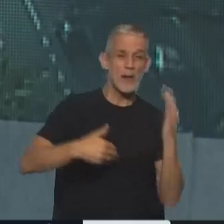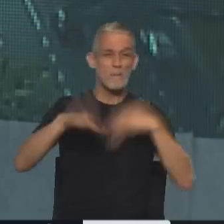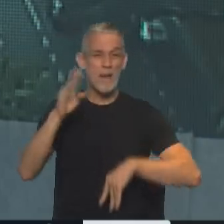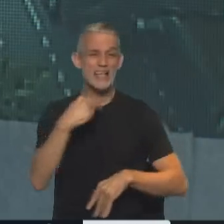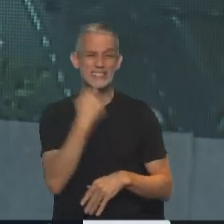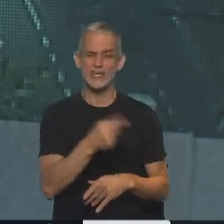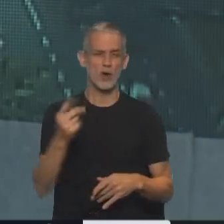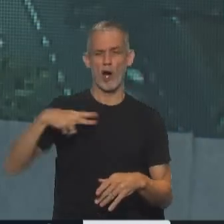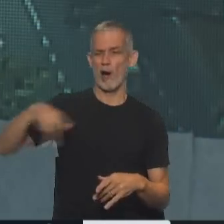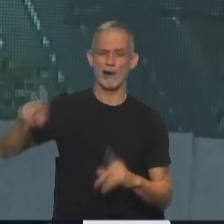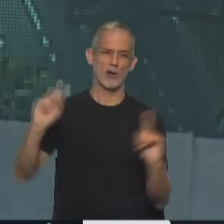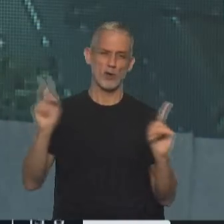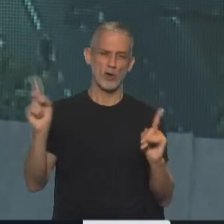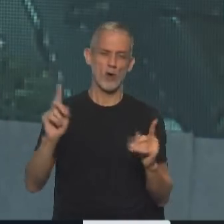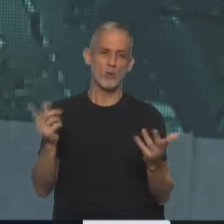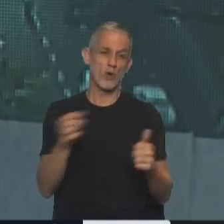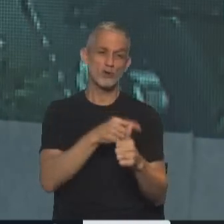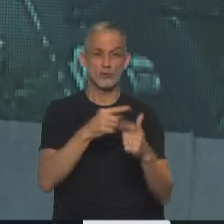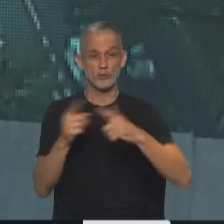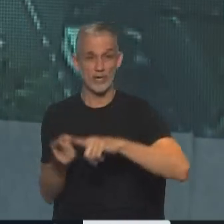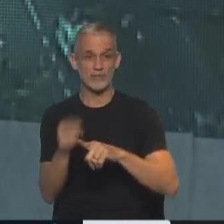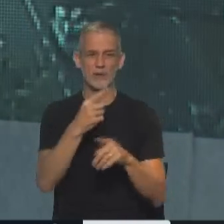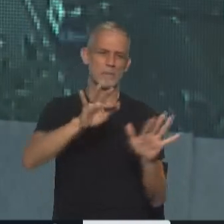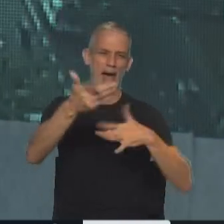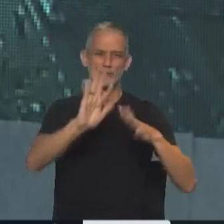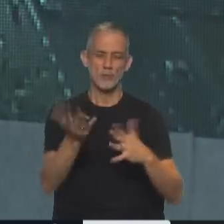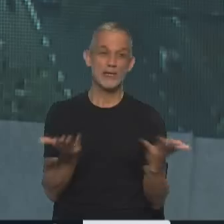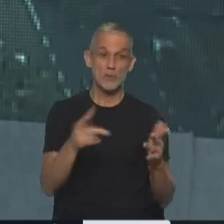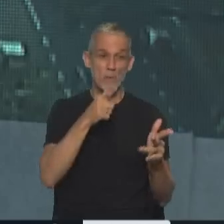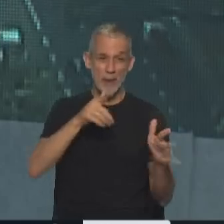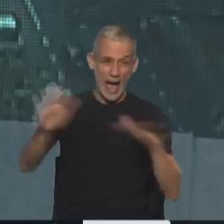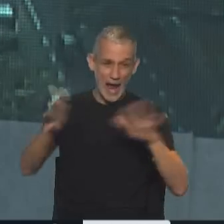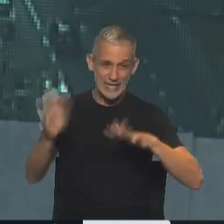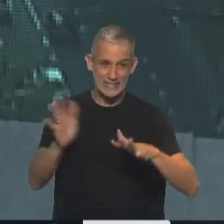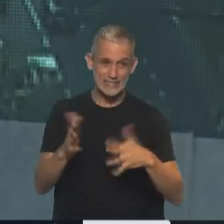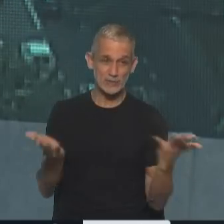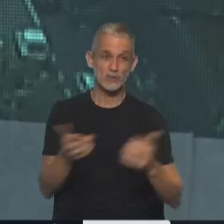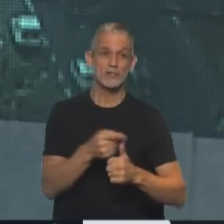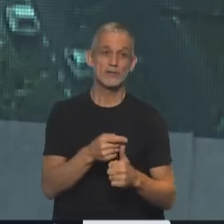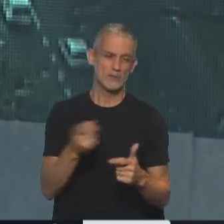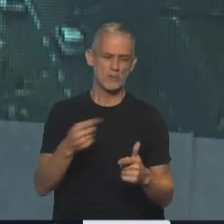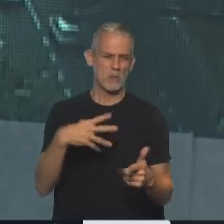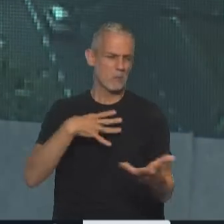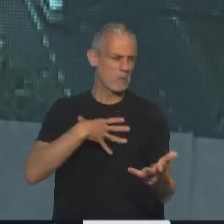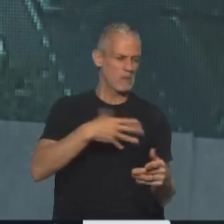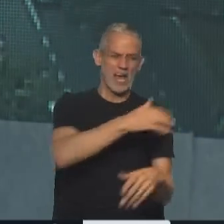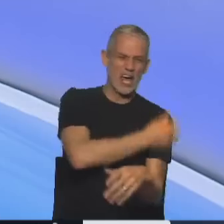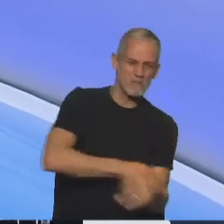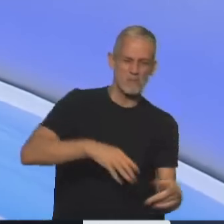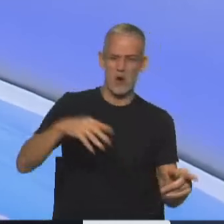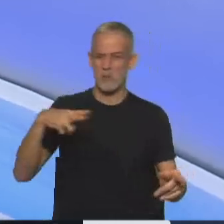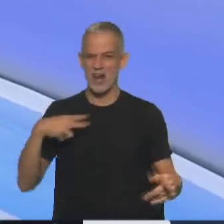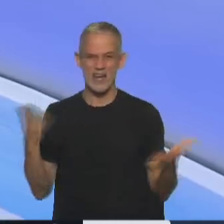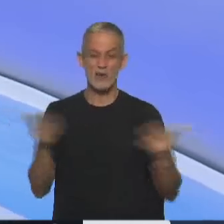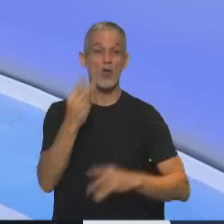acomodadas o de clase media. El índice de natalidad más o menos es muy similar, no importa la clase social a la que pertenece. No